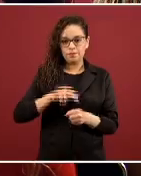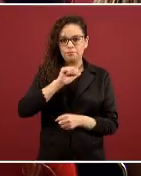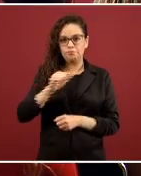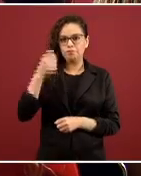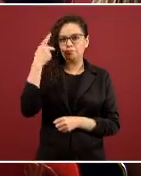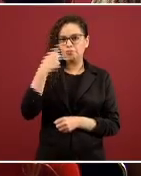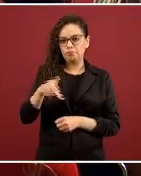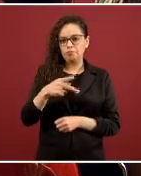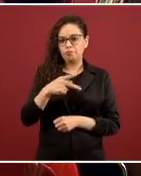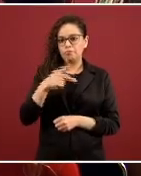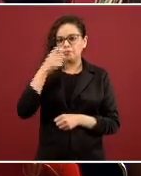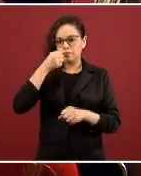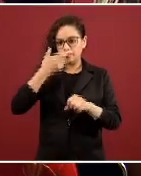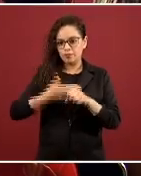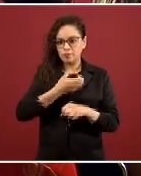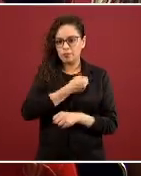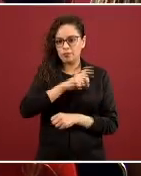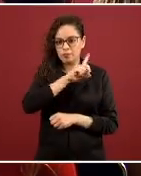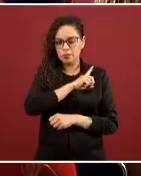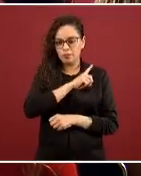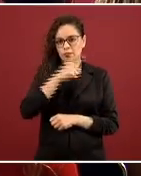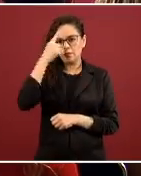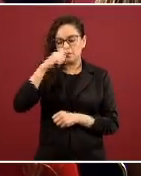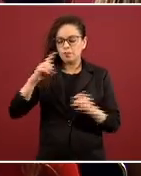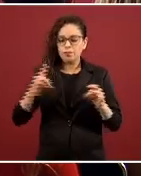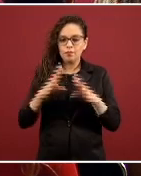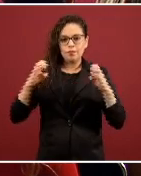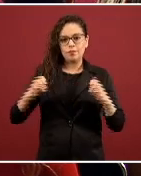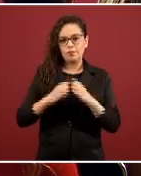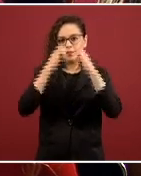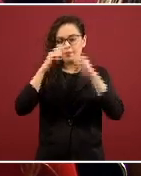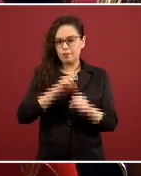colaboración ante emergencia COVID-19. La que sigue, por favor.